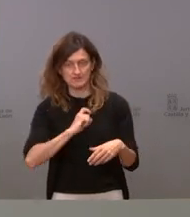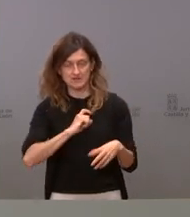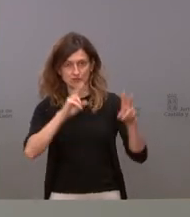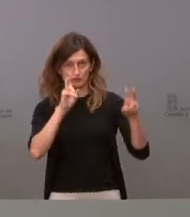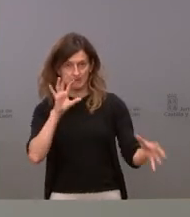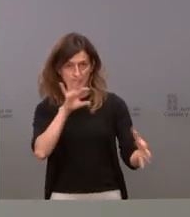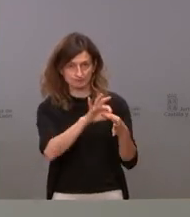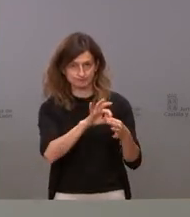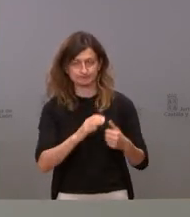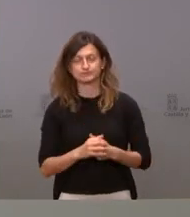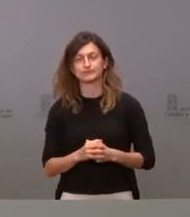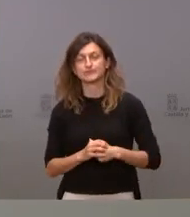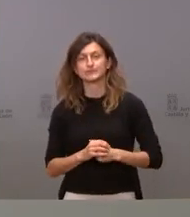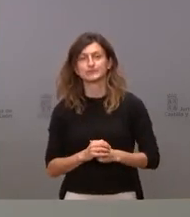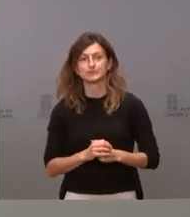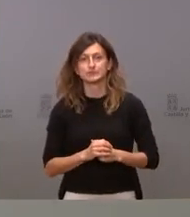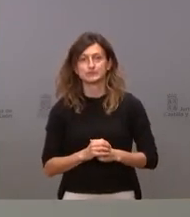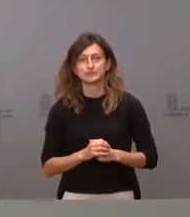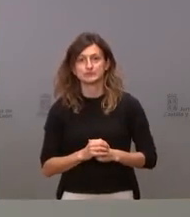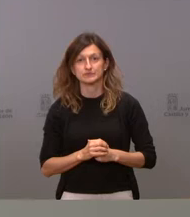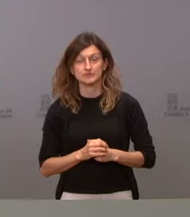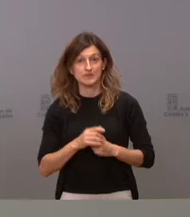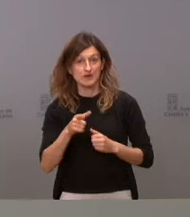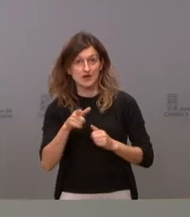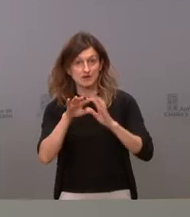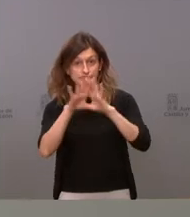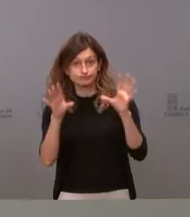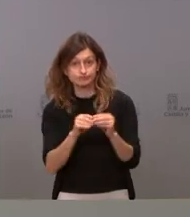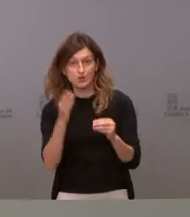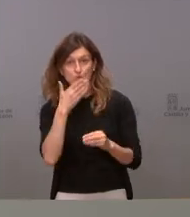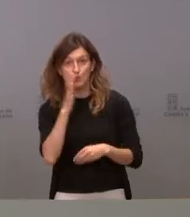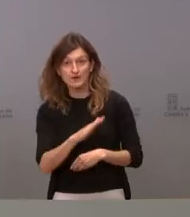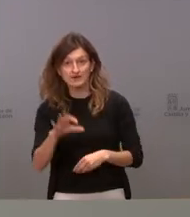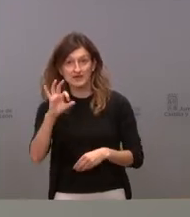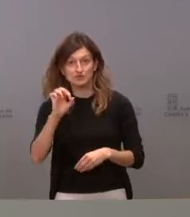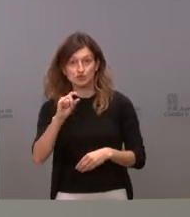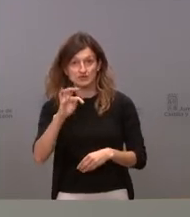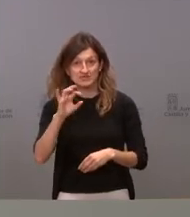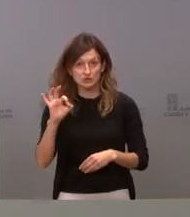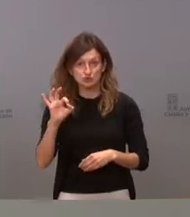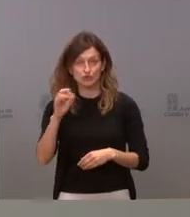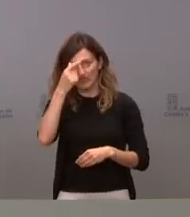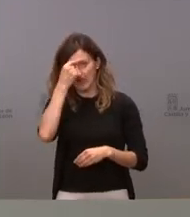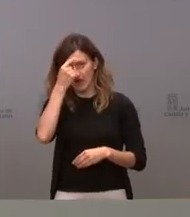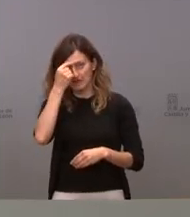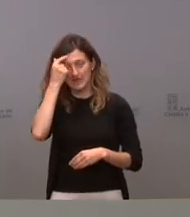estos brotes. Estos son en una guardería, en Sotillo de la Drada, en Ávila, con 25 casos,